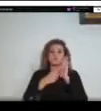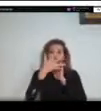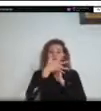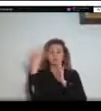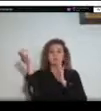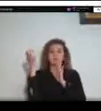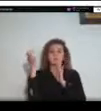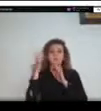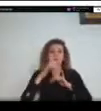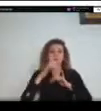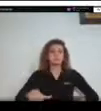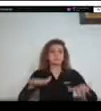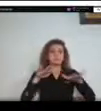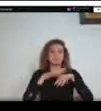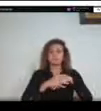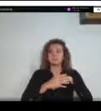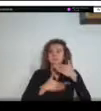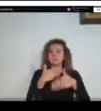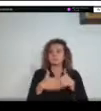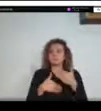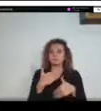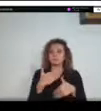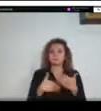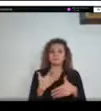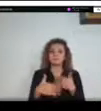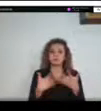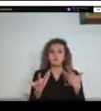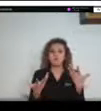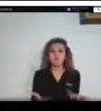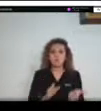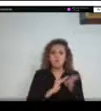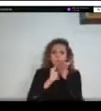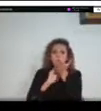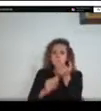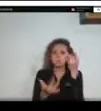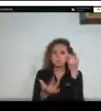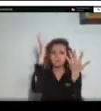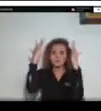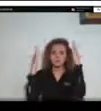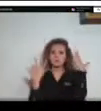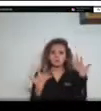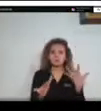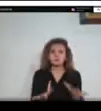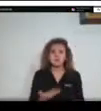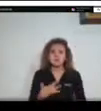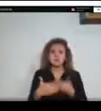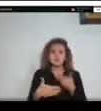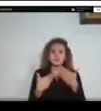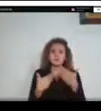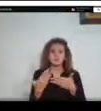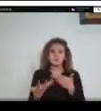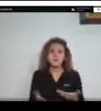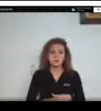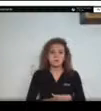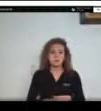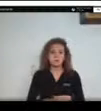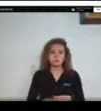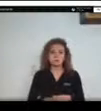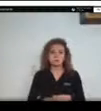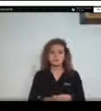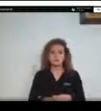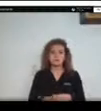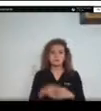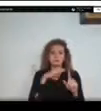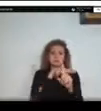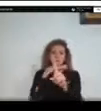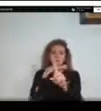han afectado áreas de selvas, afectando morichales, humedales, entre otros, vemos algunos